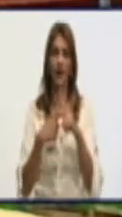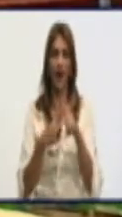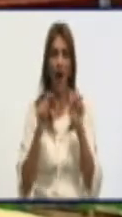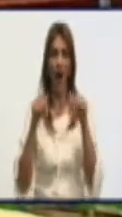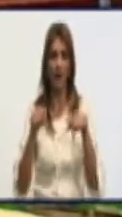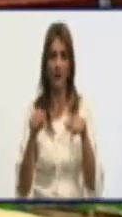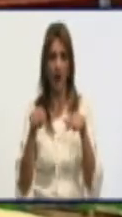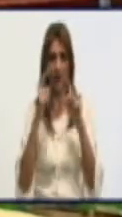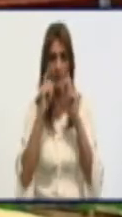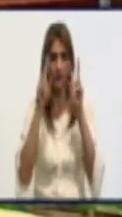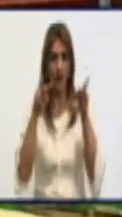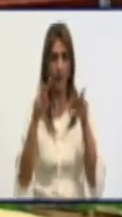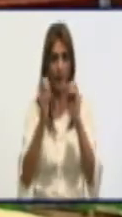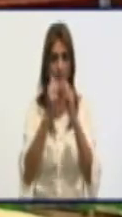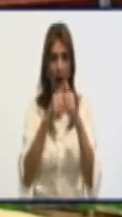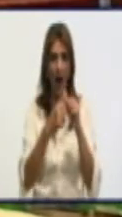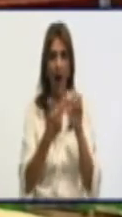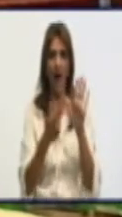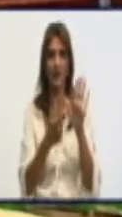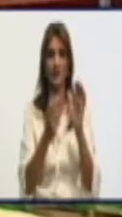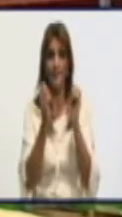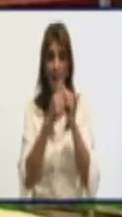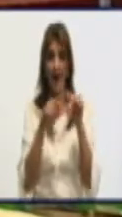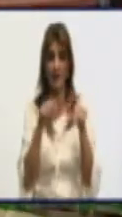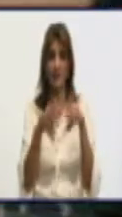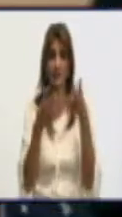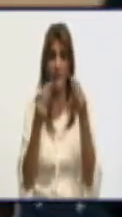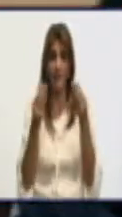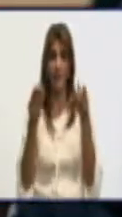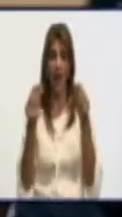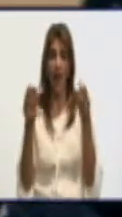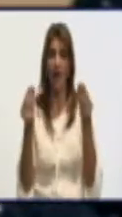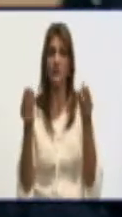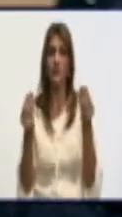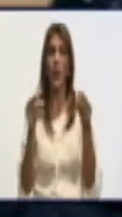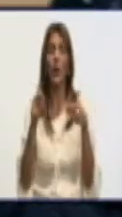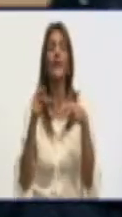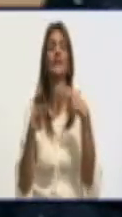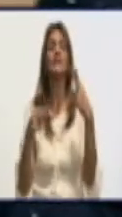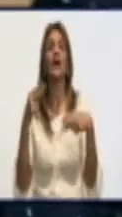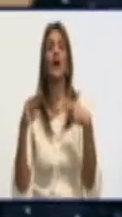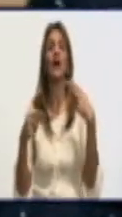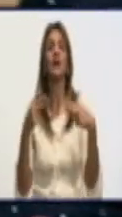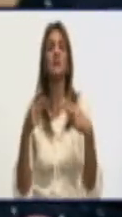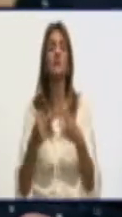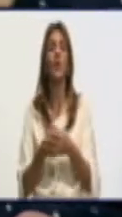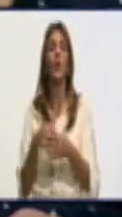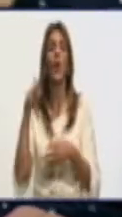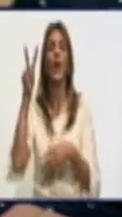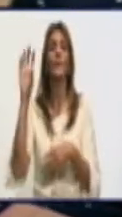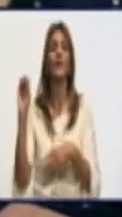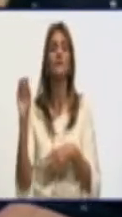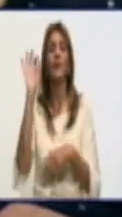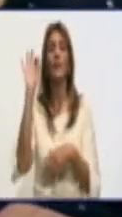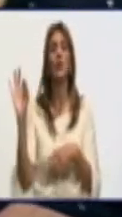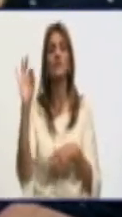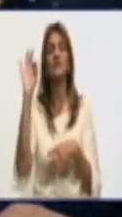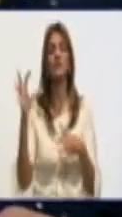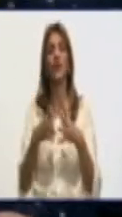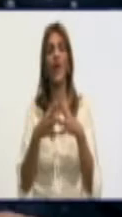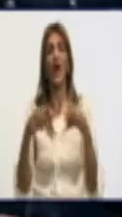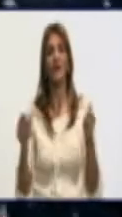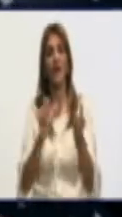Verdaderamente aquí están. Este es el pan de corteza blanda que está elaborado con el 20% de harina de maíz,